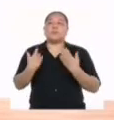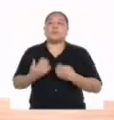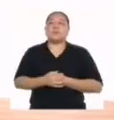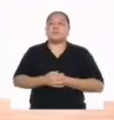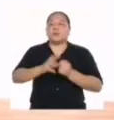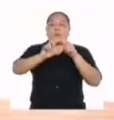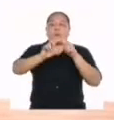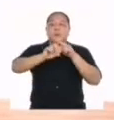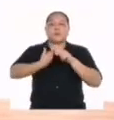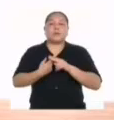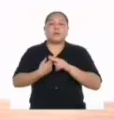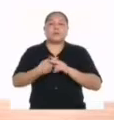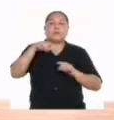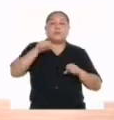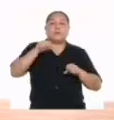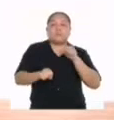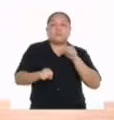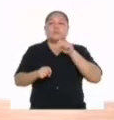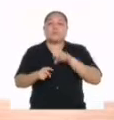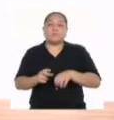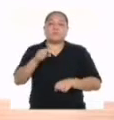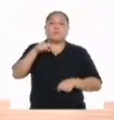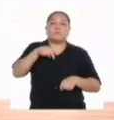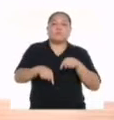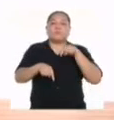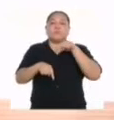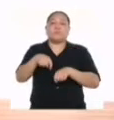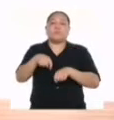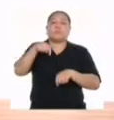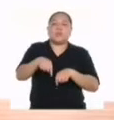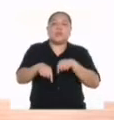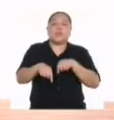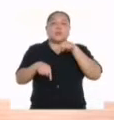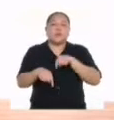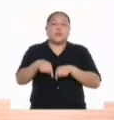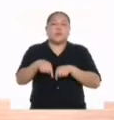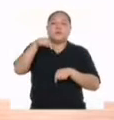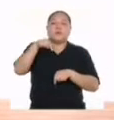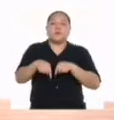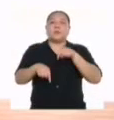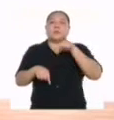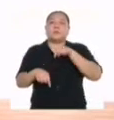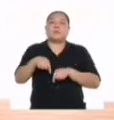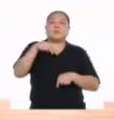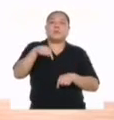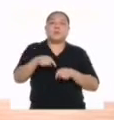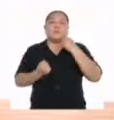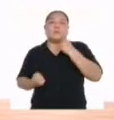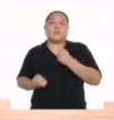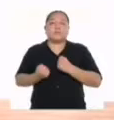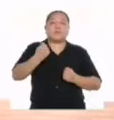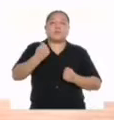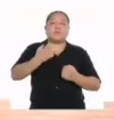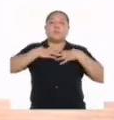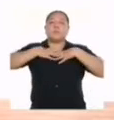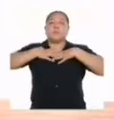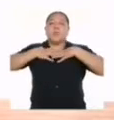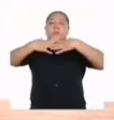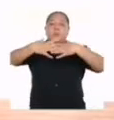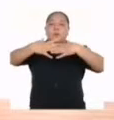Comencemos con marcha en el lugar Vamos marchando, braseamos, respiramos,